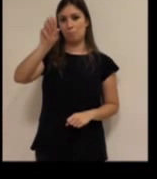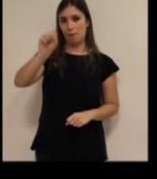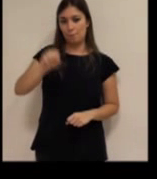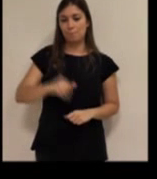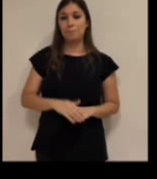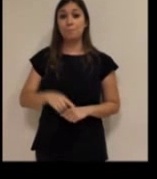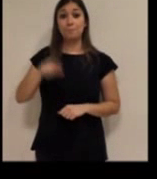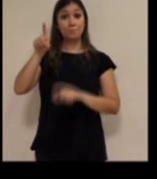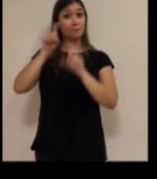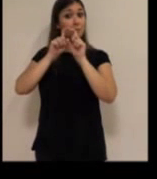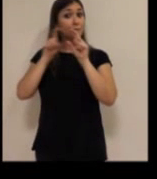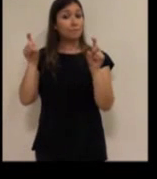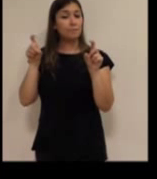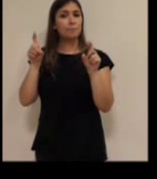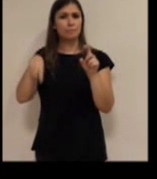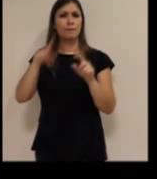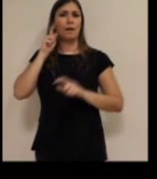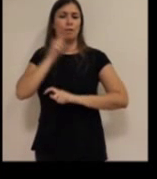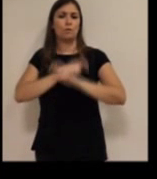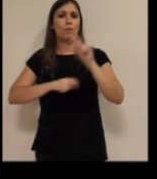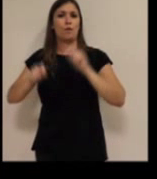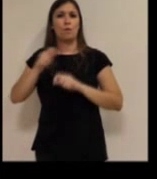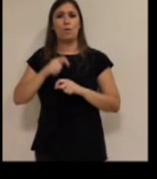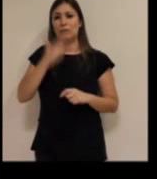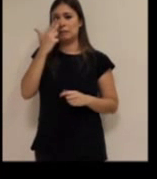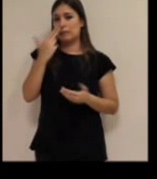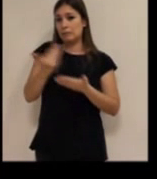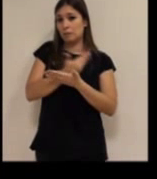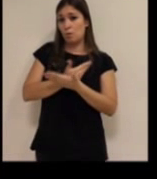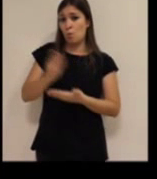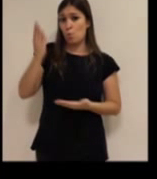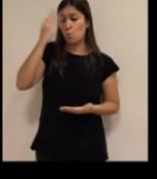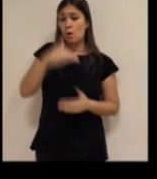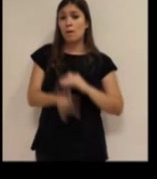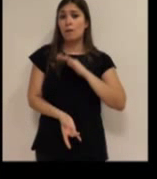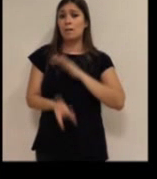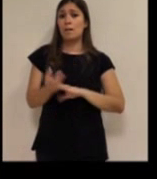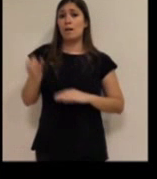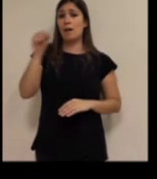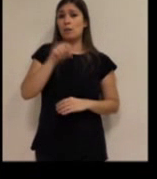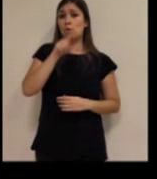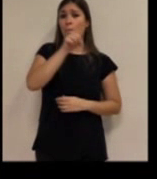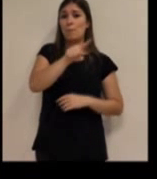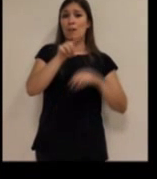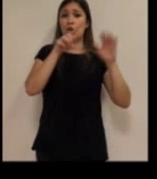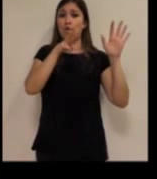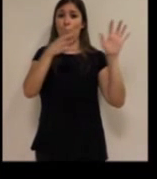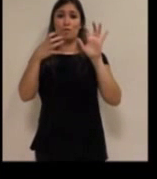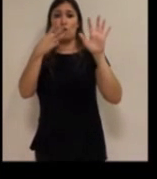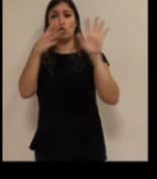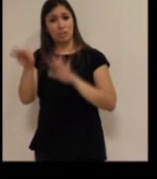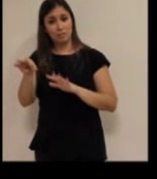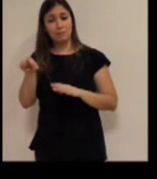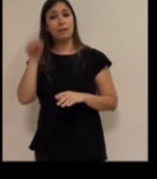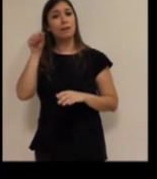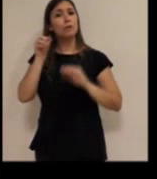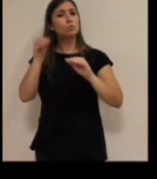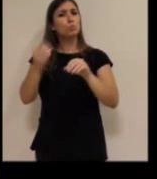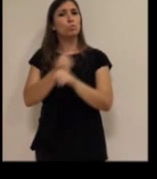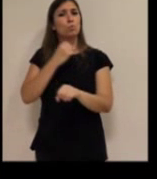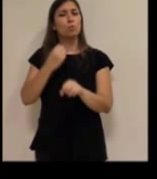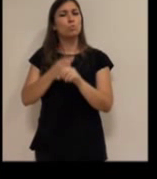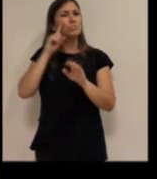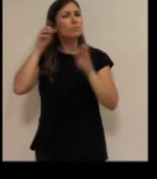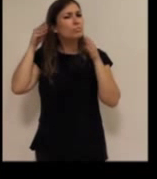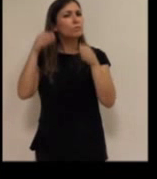ASISPA es una asociación sin ánimo de lucro que se fundó en 1980. Sus actividades